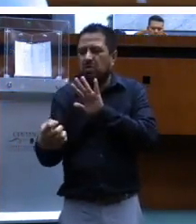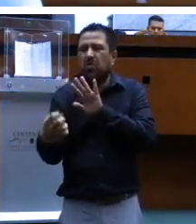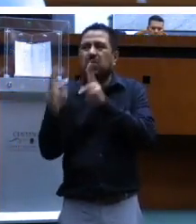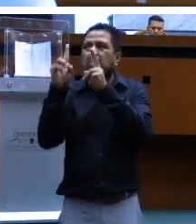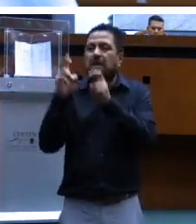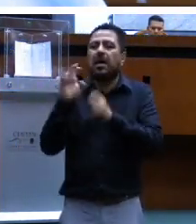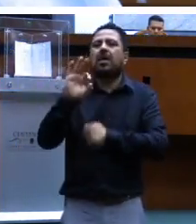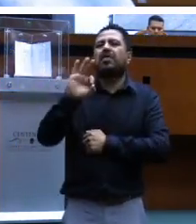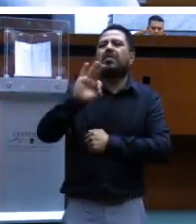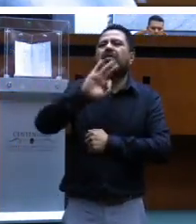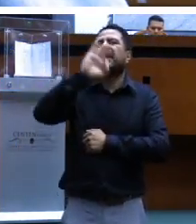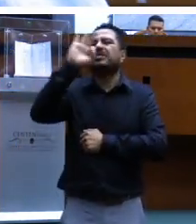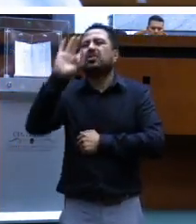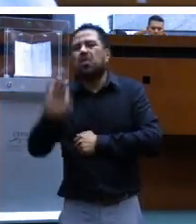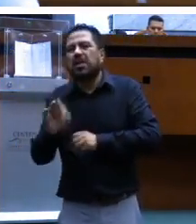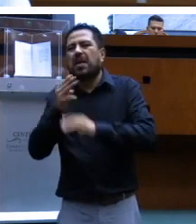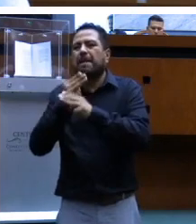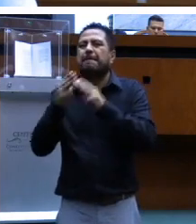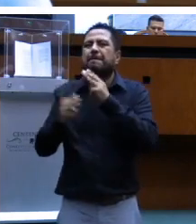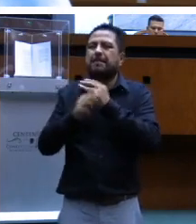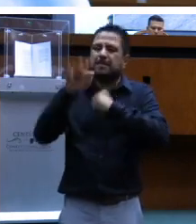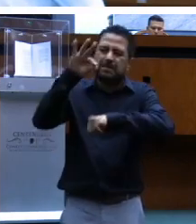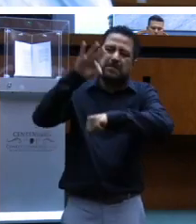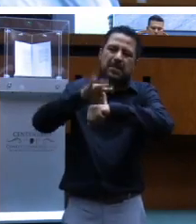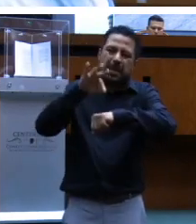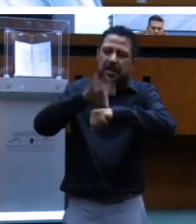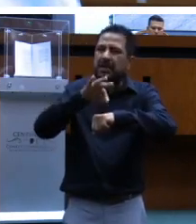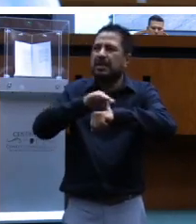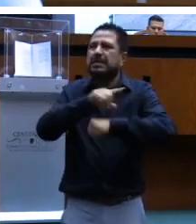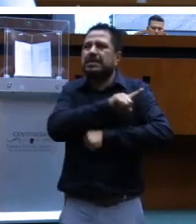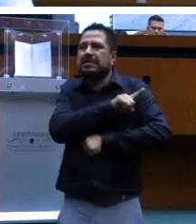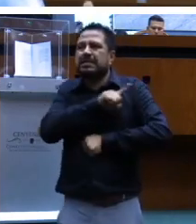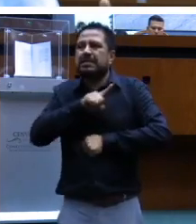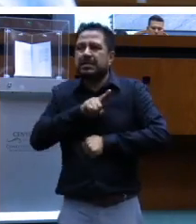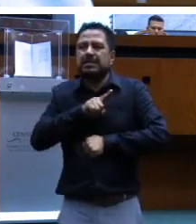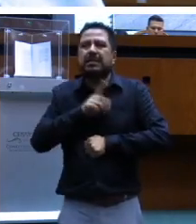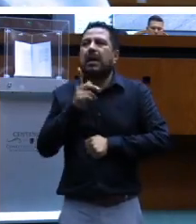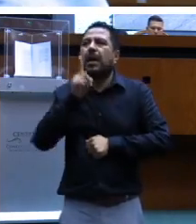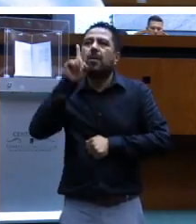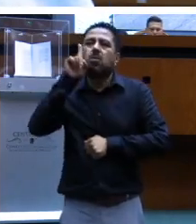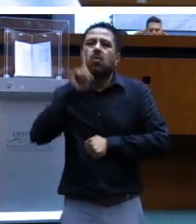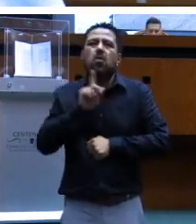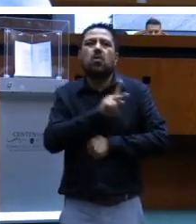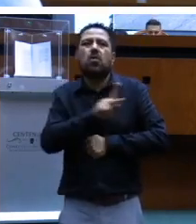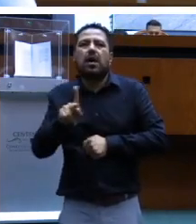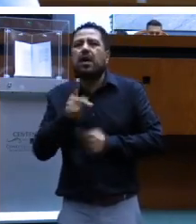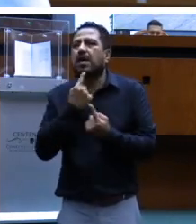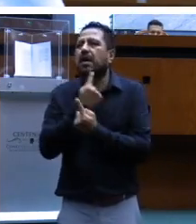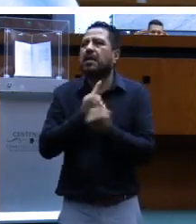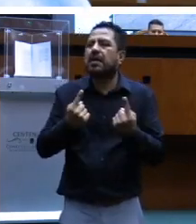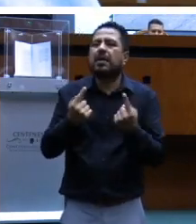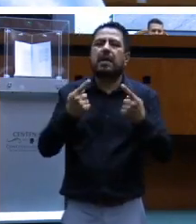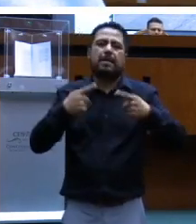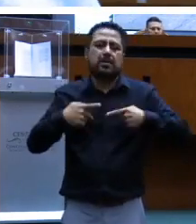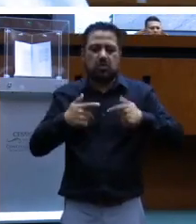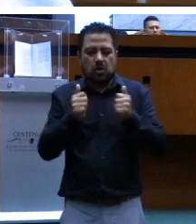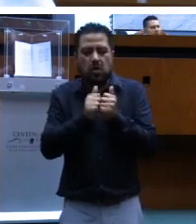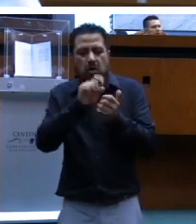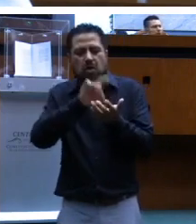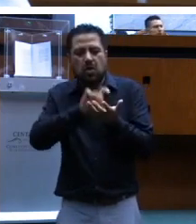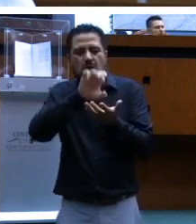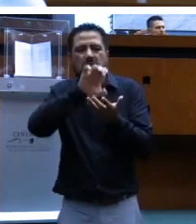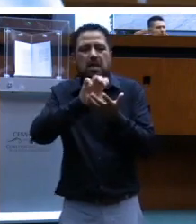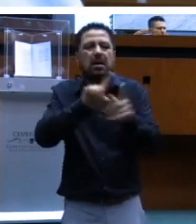Descuentos en equipos médicos. No hay equipos médicos ortopédicos para mujeres, para niños, para personas con discapacidad